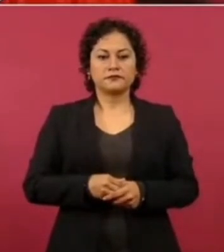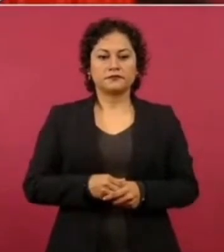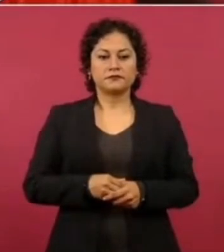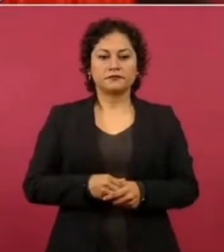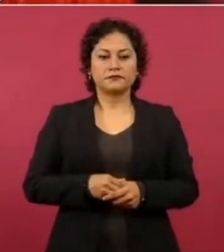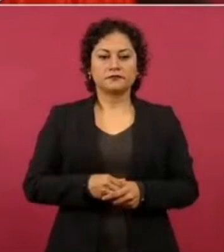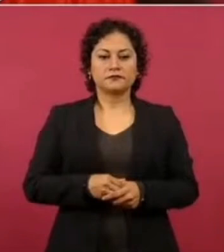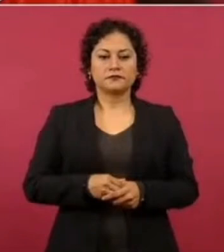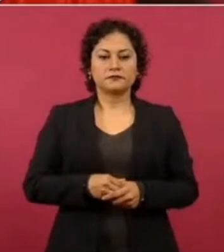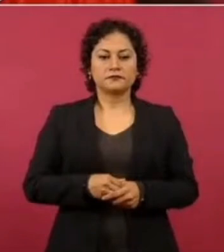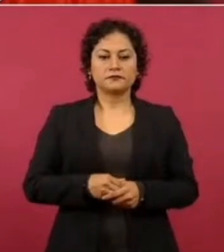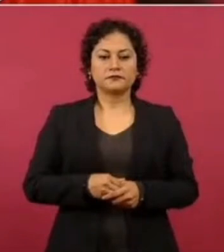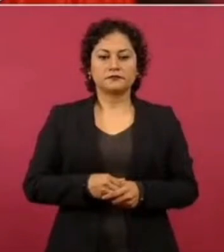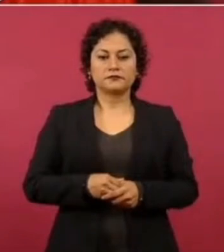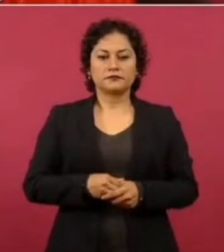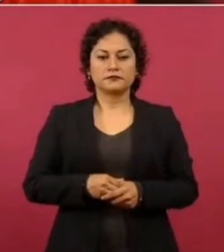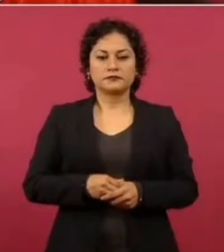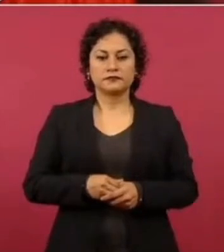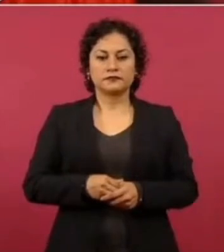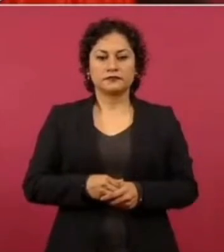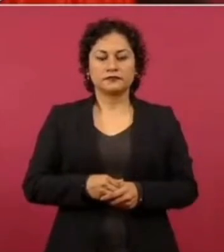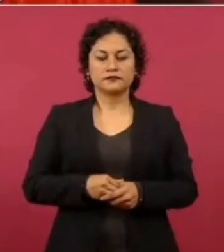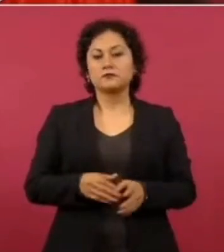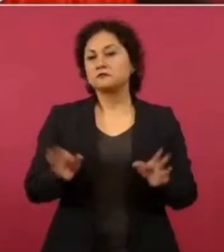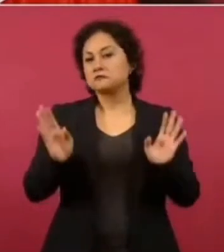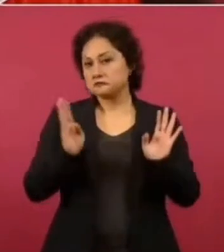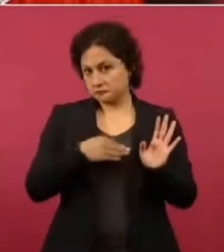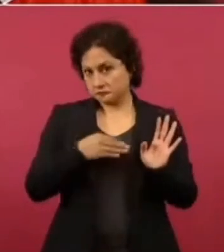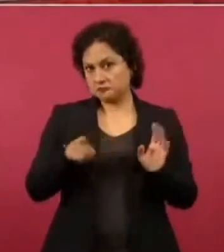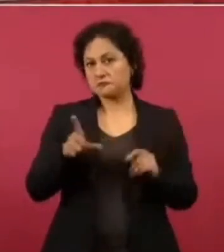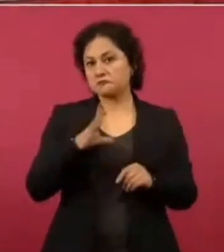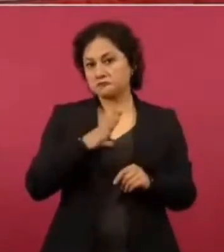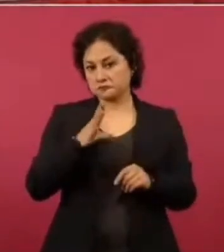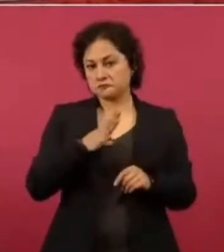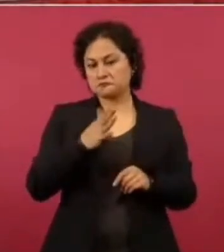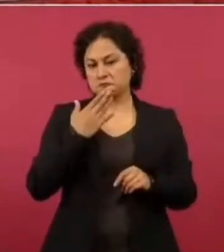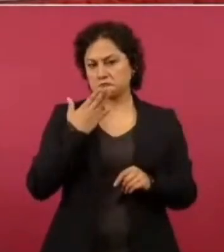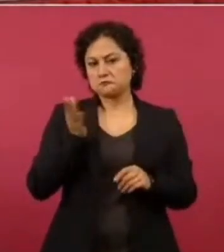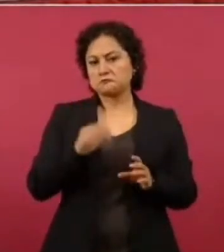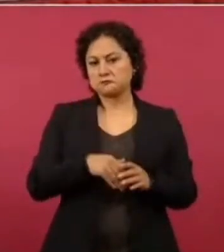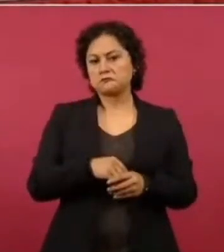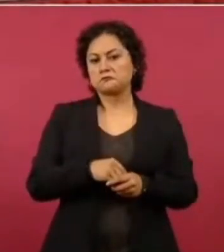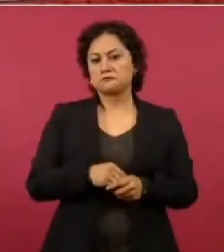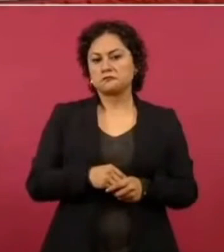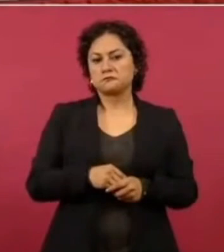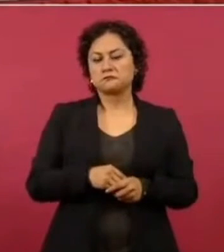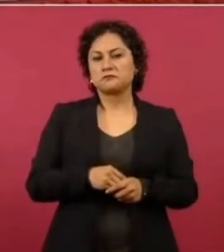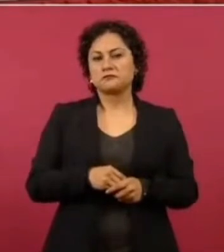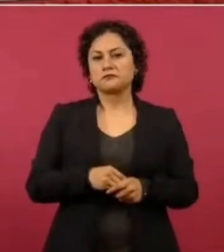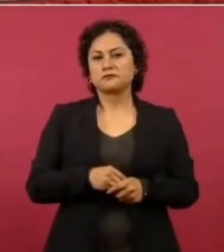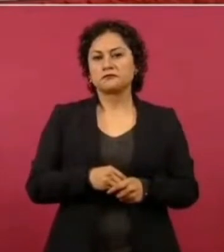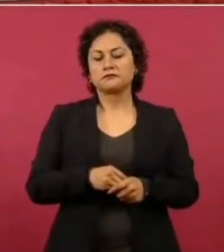Ah, sí. Bueno, está, está bien eso, que están podridos.